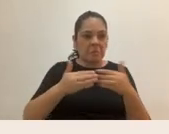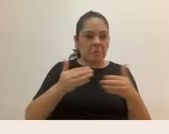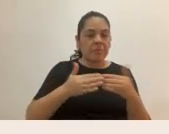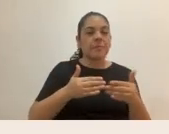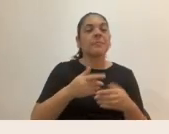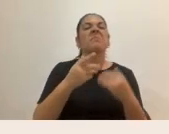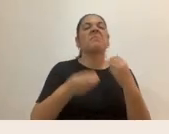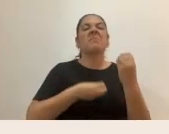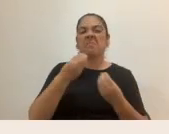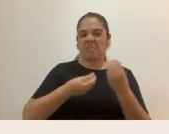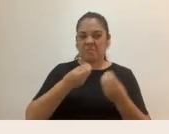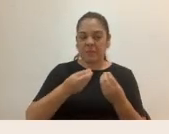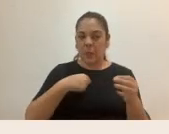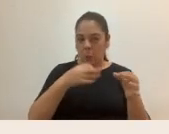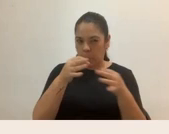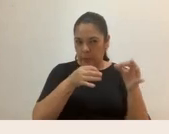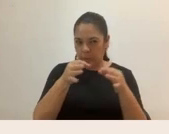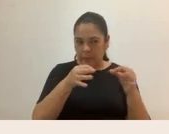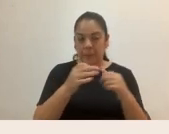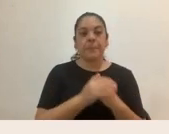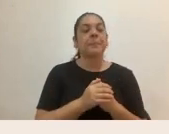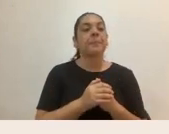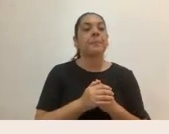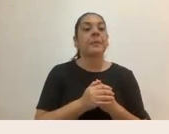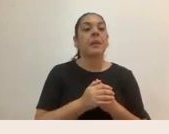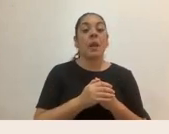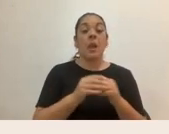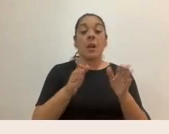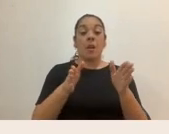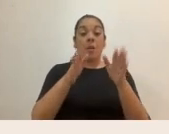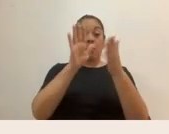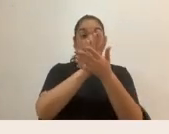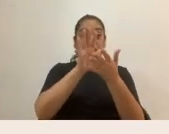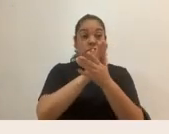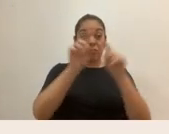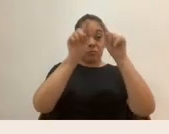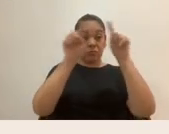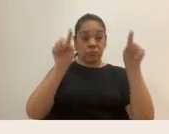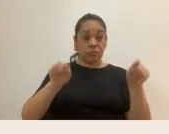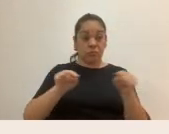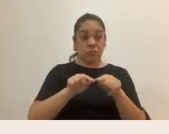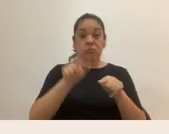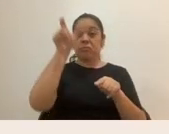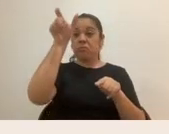siguiente. Vamos a poner en un extremo de la hoja la palabra hombre.